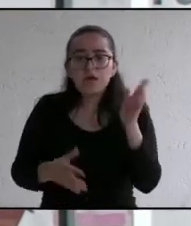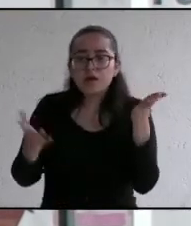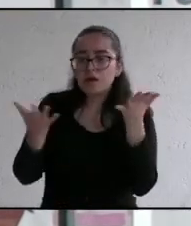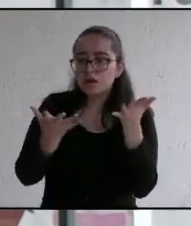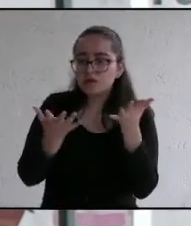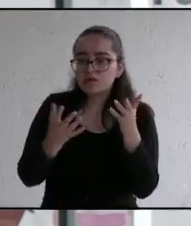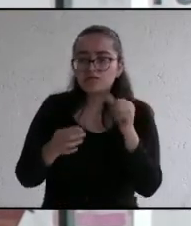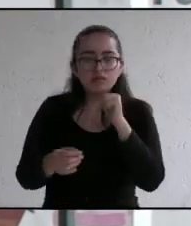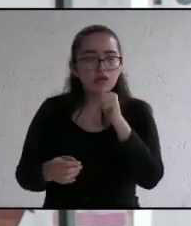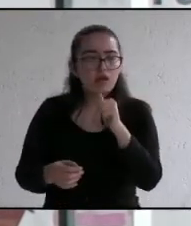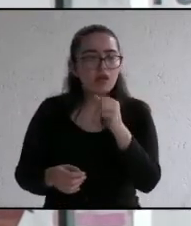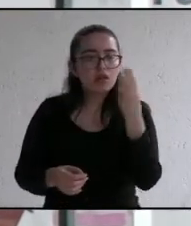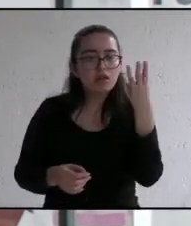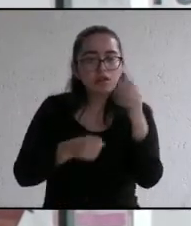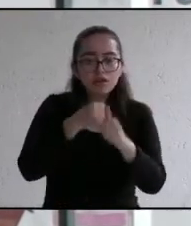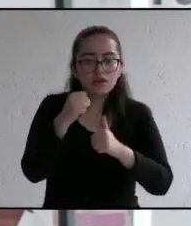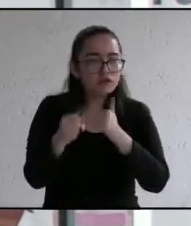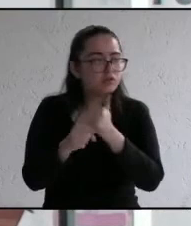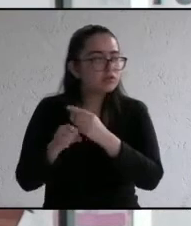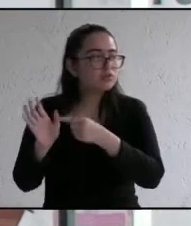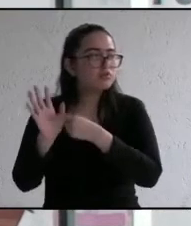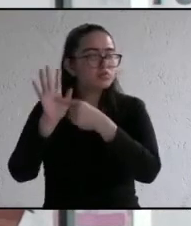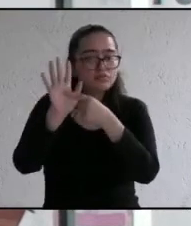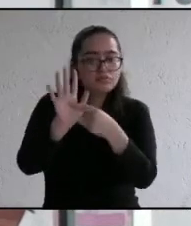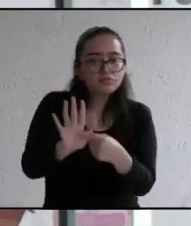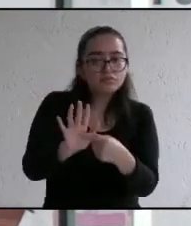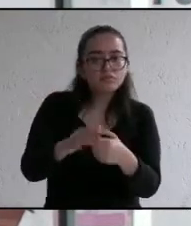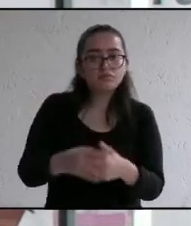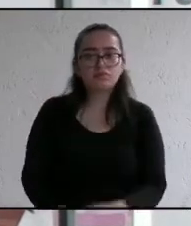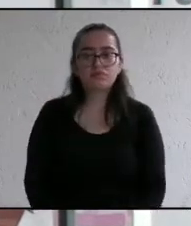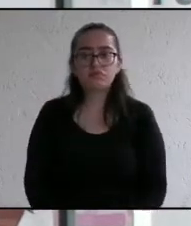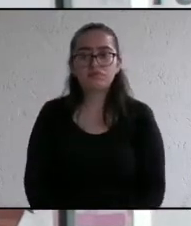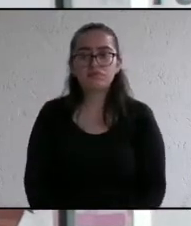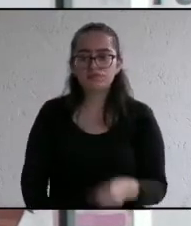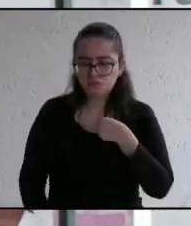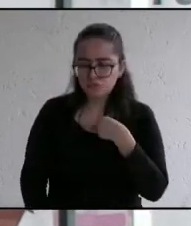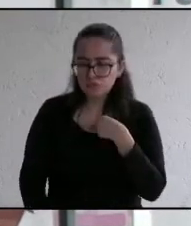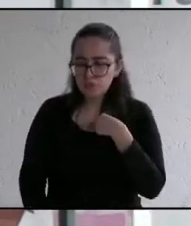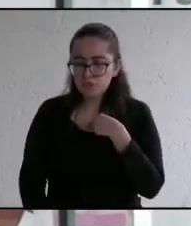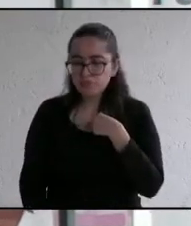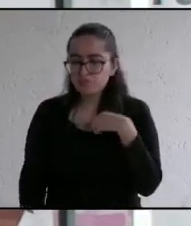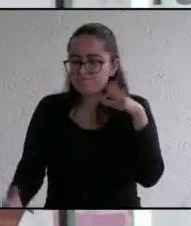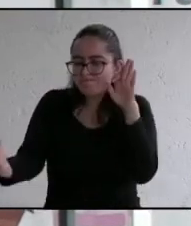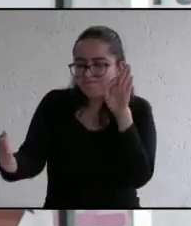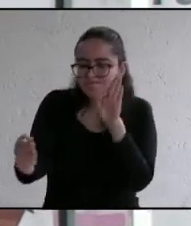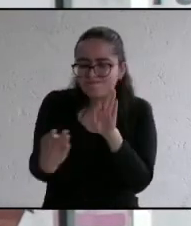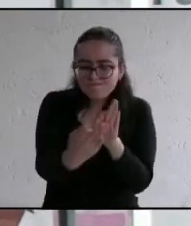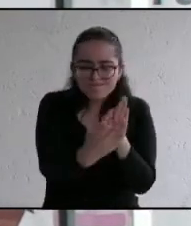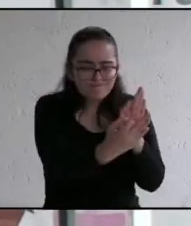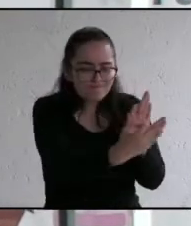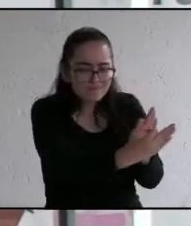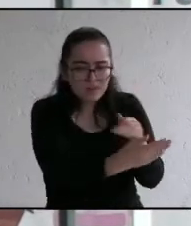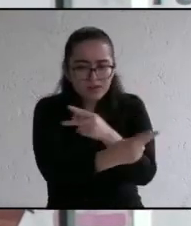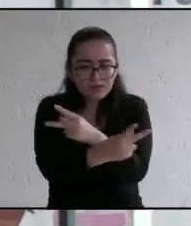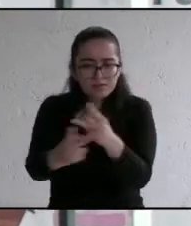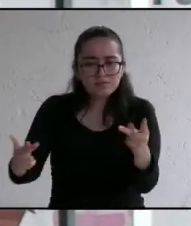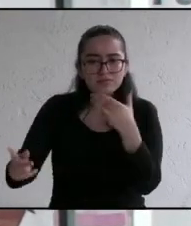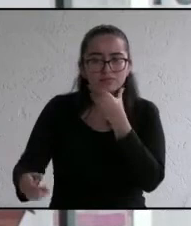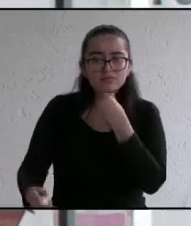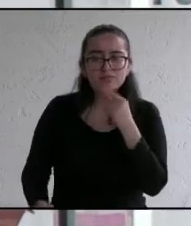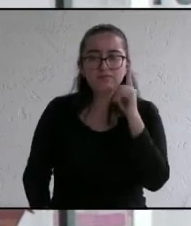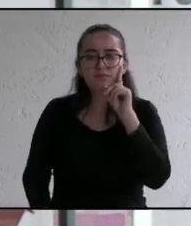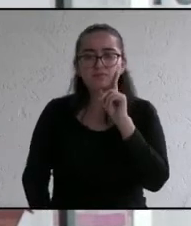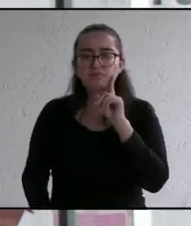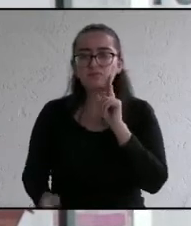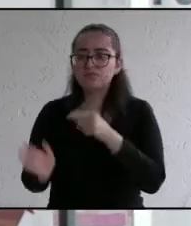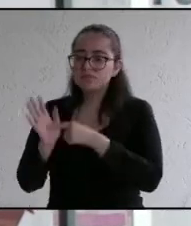cada tres años para ir a querer engañar a la gente yo he sido una persona que ha estado muy cercana y ahí están los resultados en lo